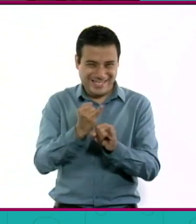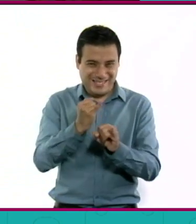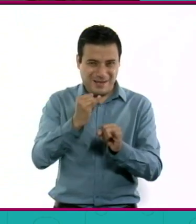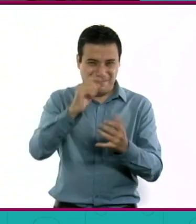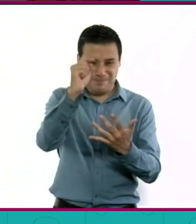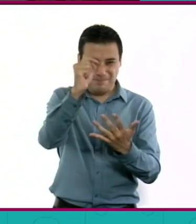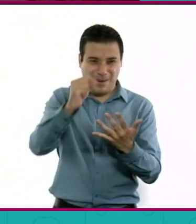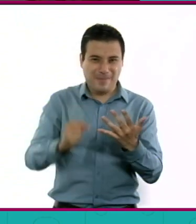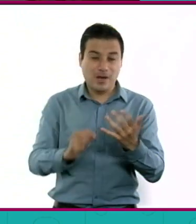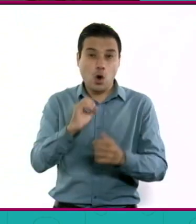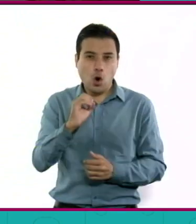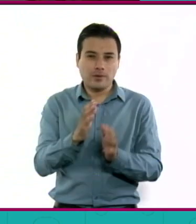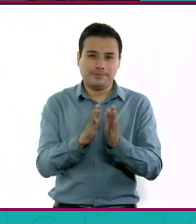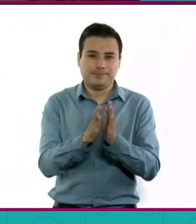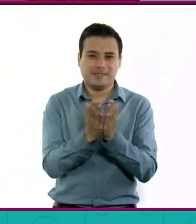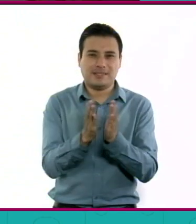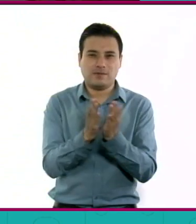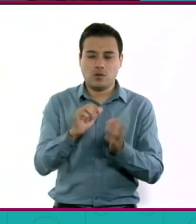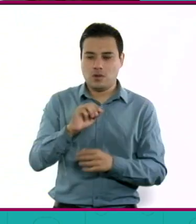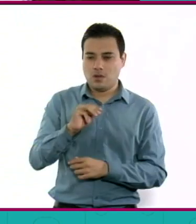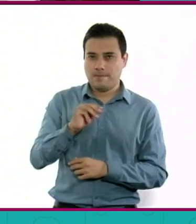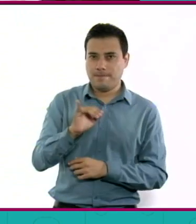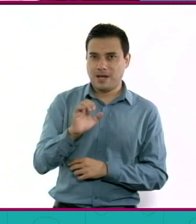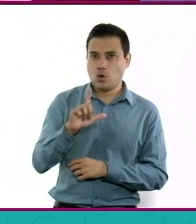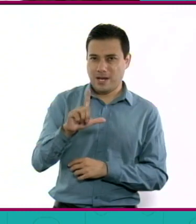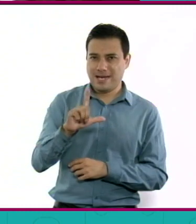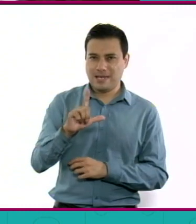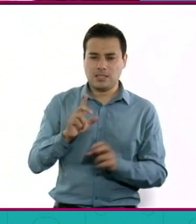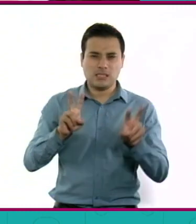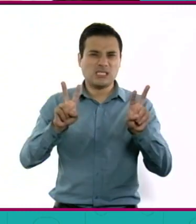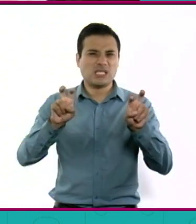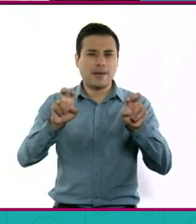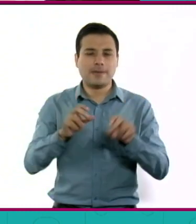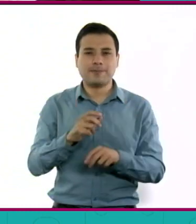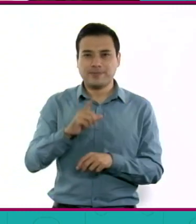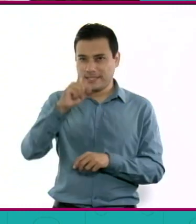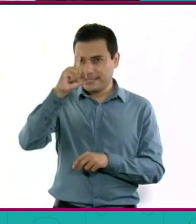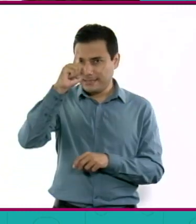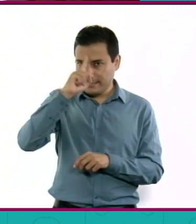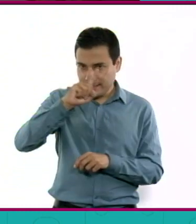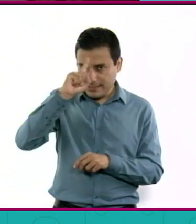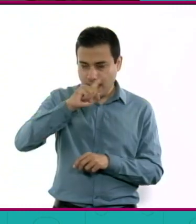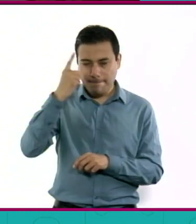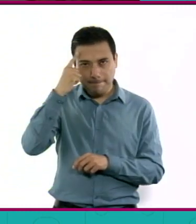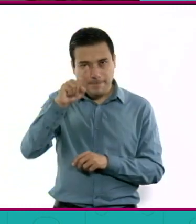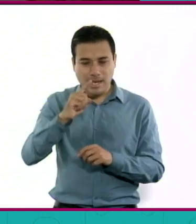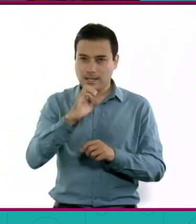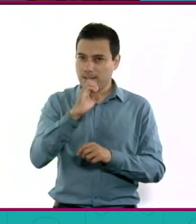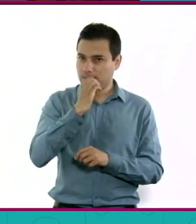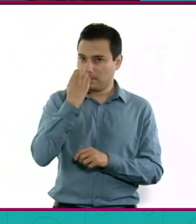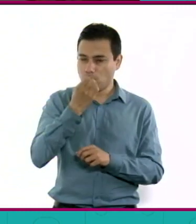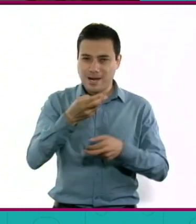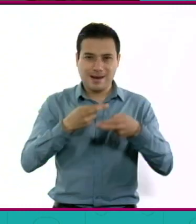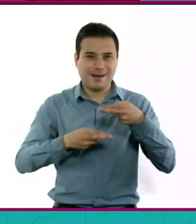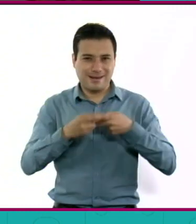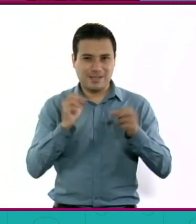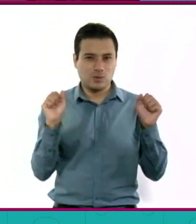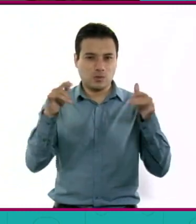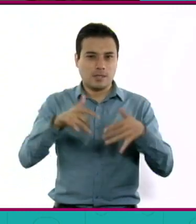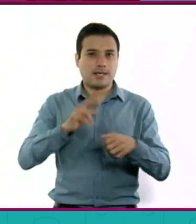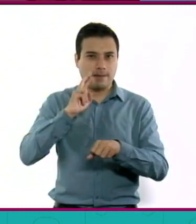manuales, del manual que se llama precisamente así, Guía para el Regreso Responsable y Ordenado a las Escuelas,